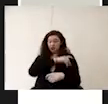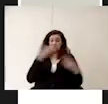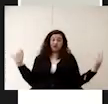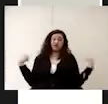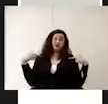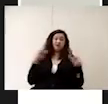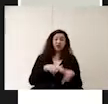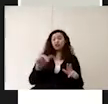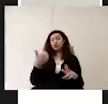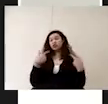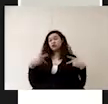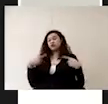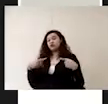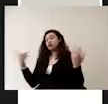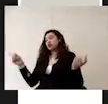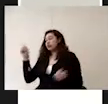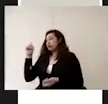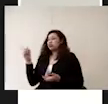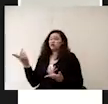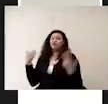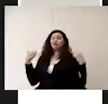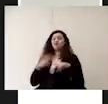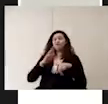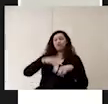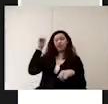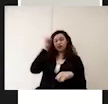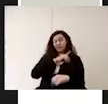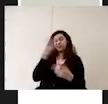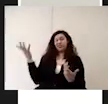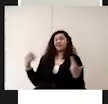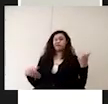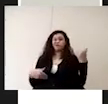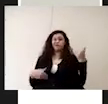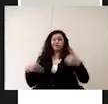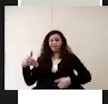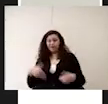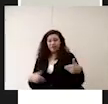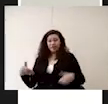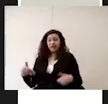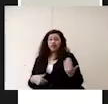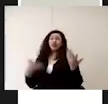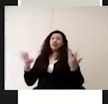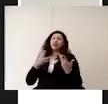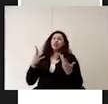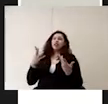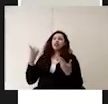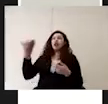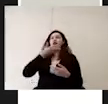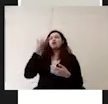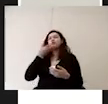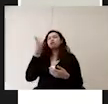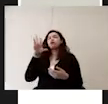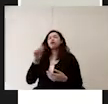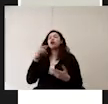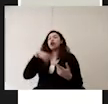para otras personas porque es un poco incómodo y poco usual estar hablando tanto